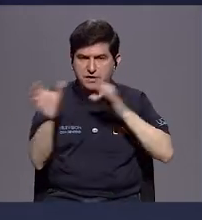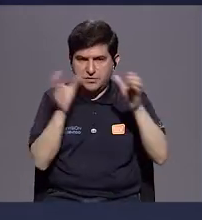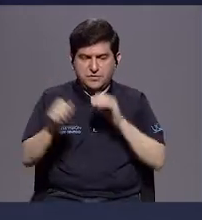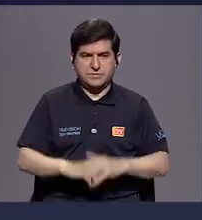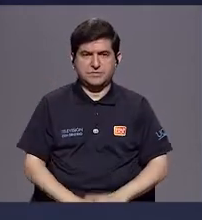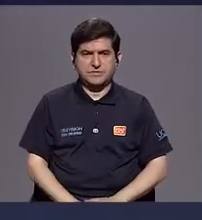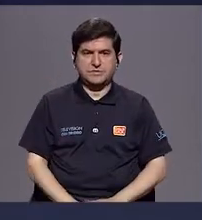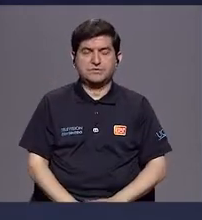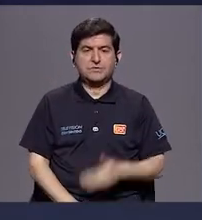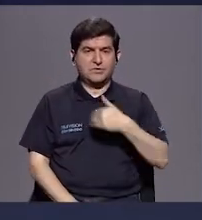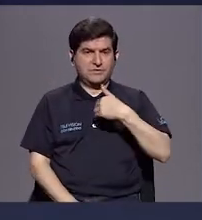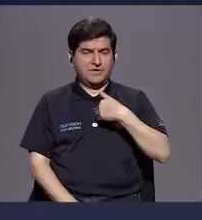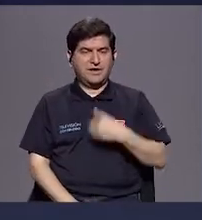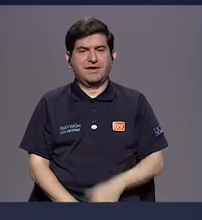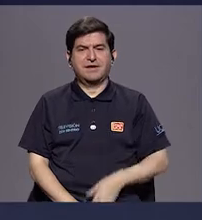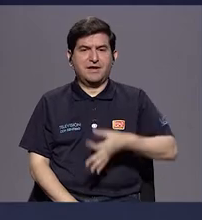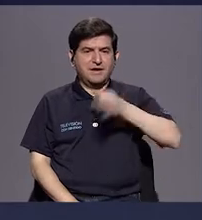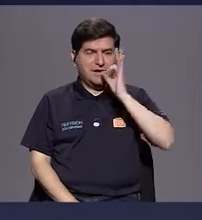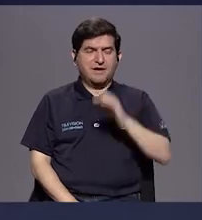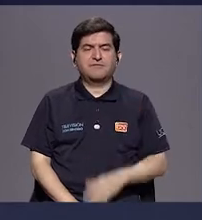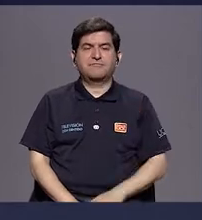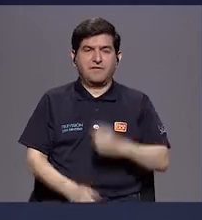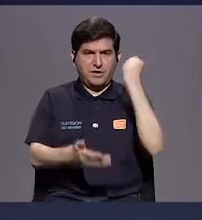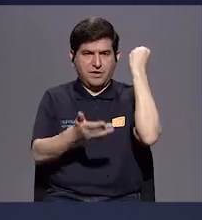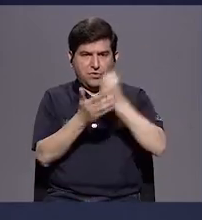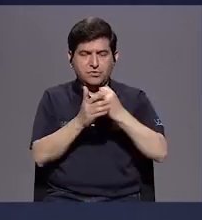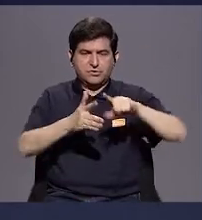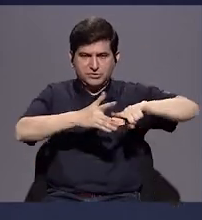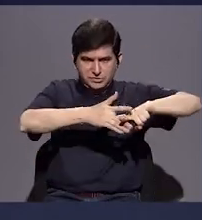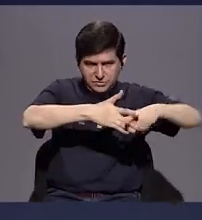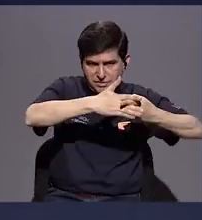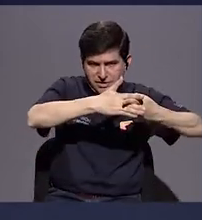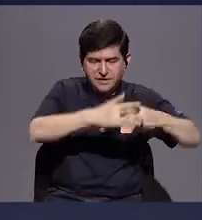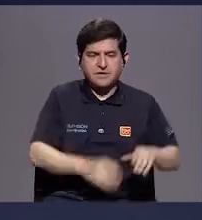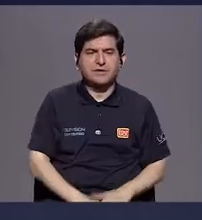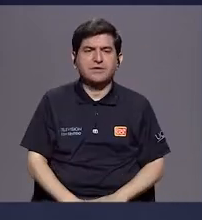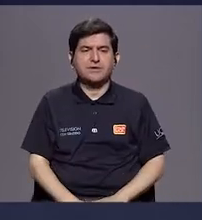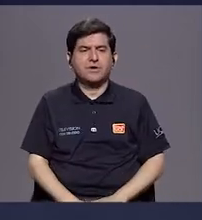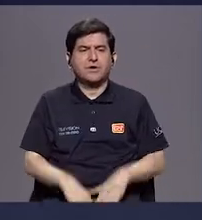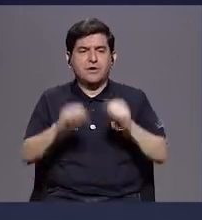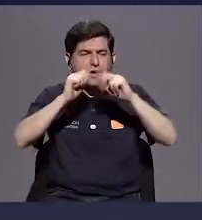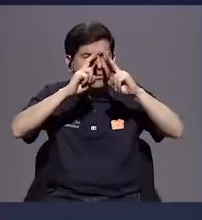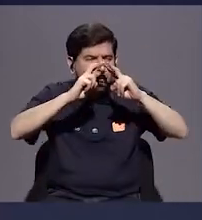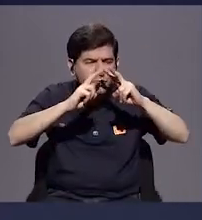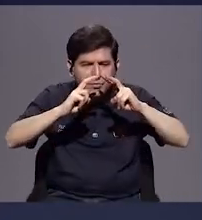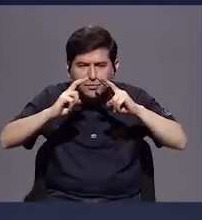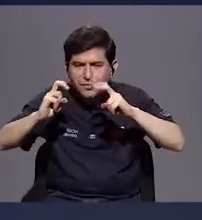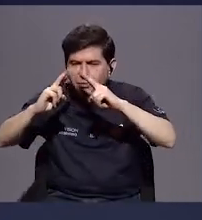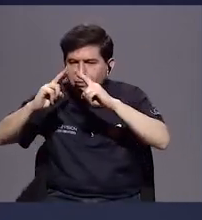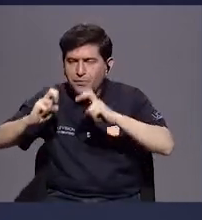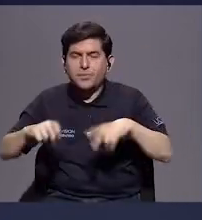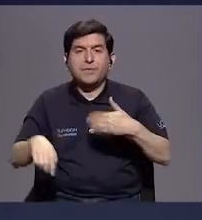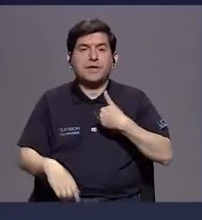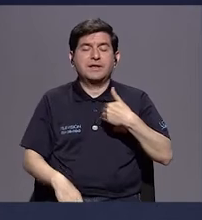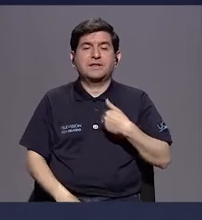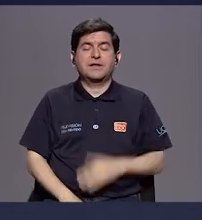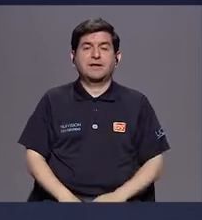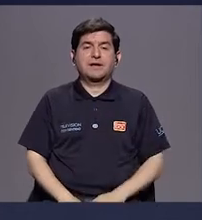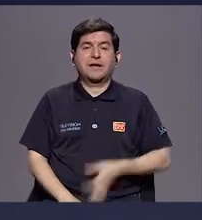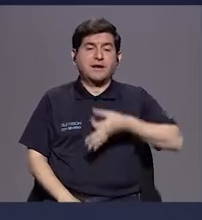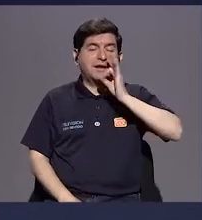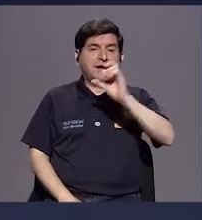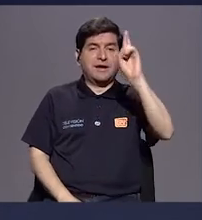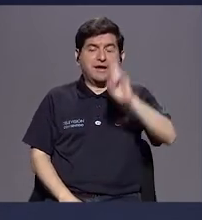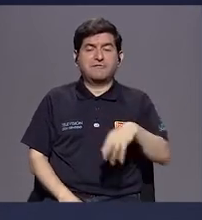vamos a tener un café con denominación de origen que logra la trazabilidad y vamos a tener el café de Costa